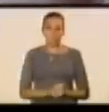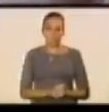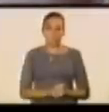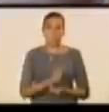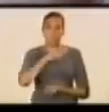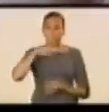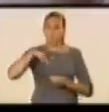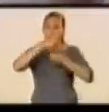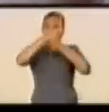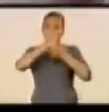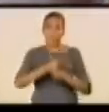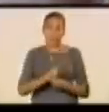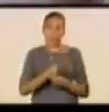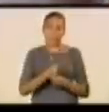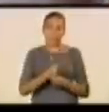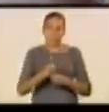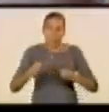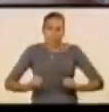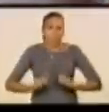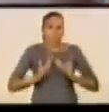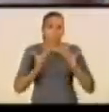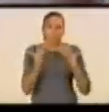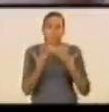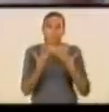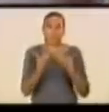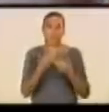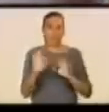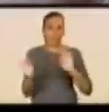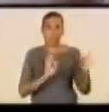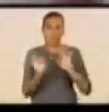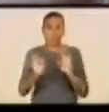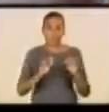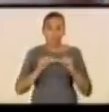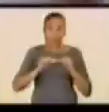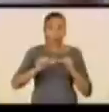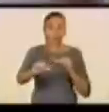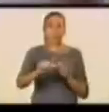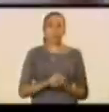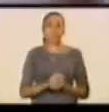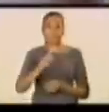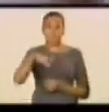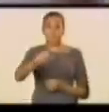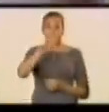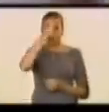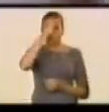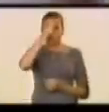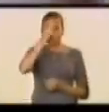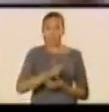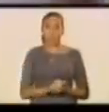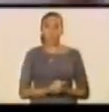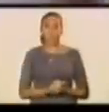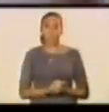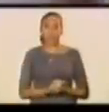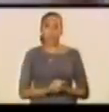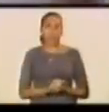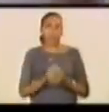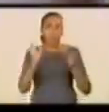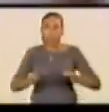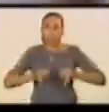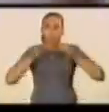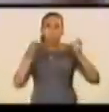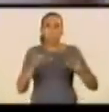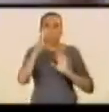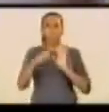Esperaremos con emoción la jornada que hemos preparado. El próximo domingo será como siempre